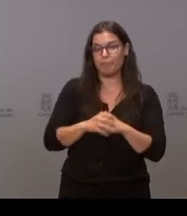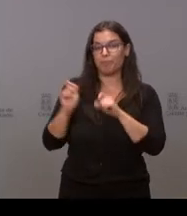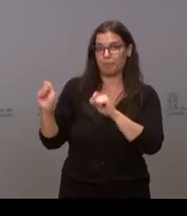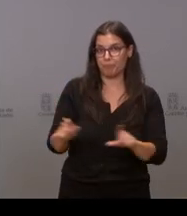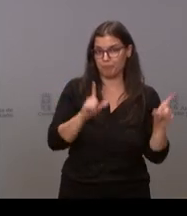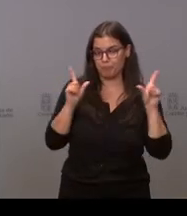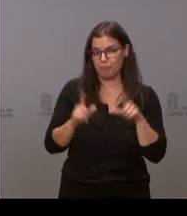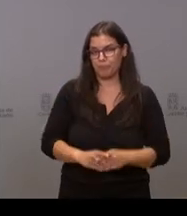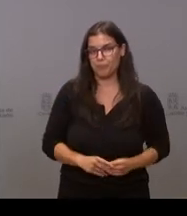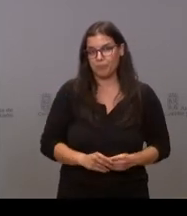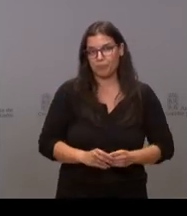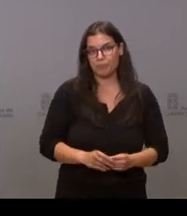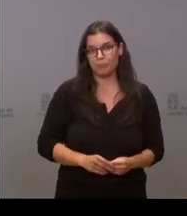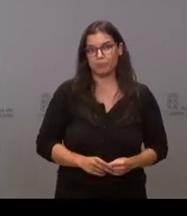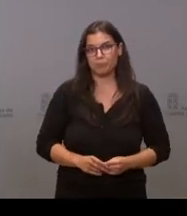diapositiva.